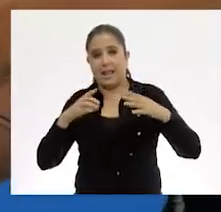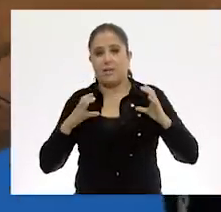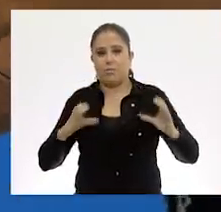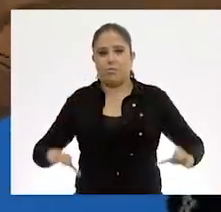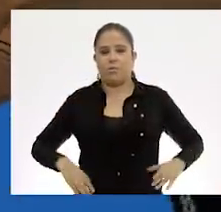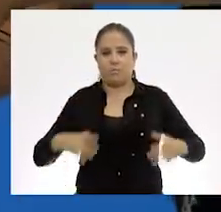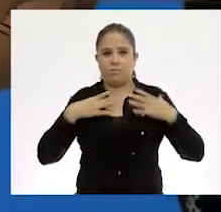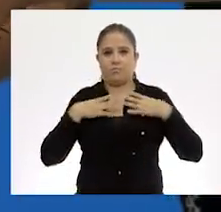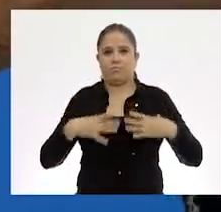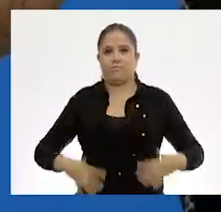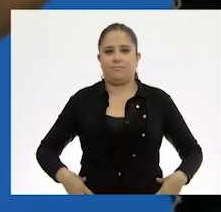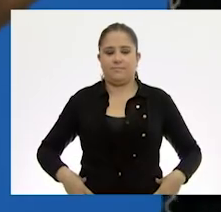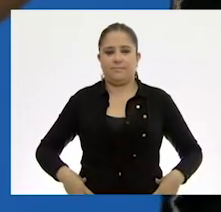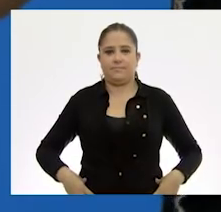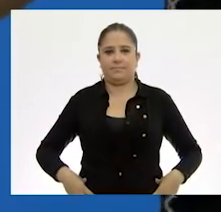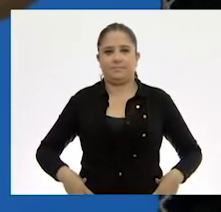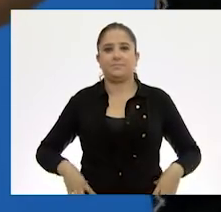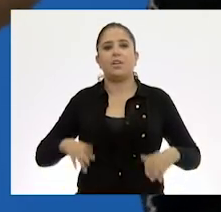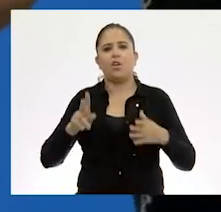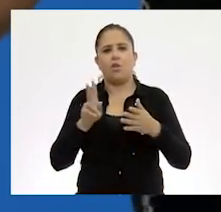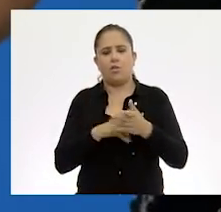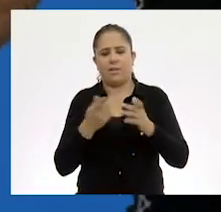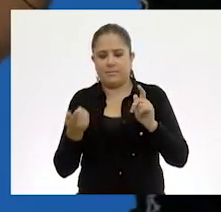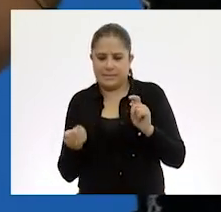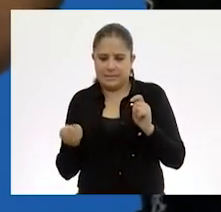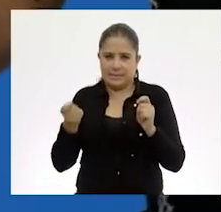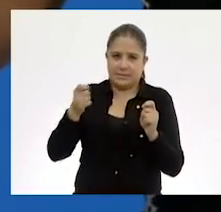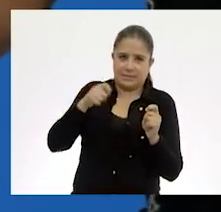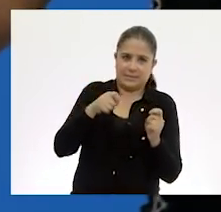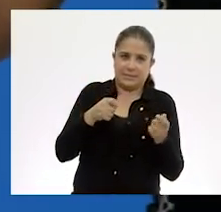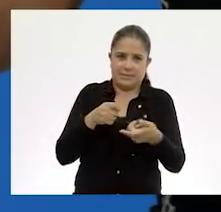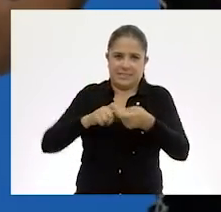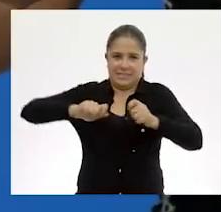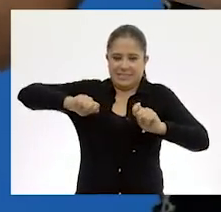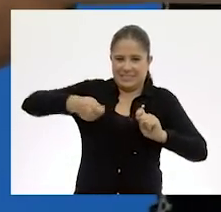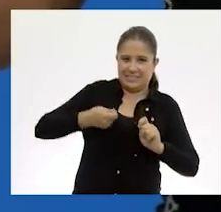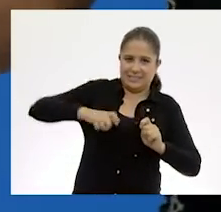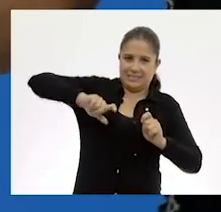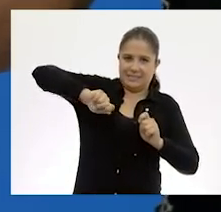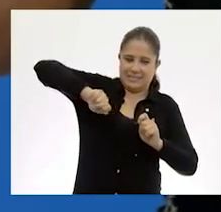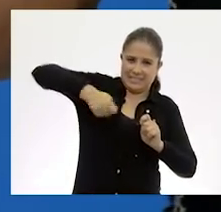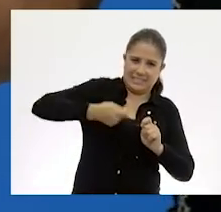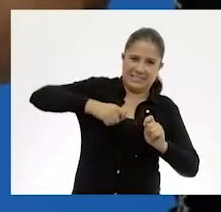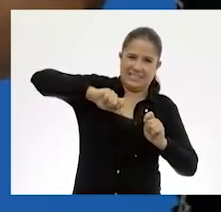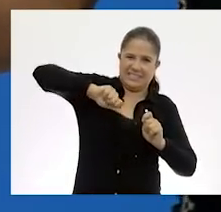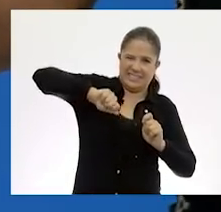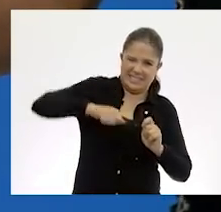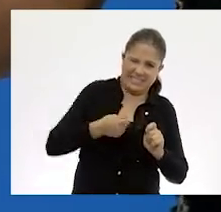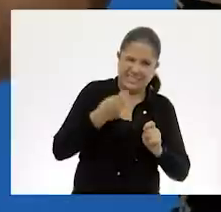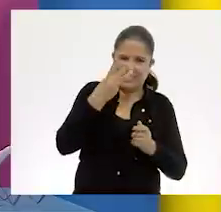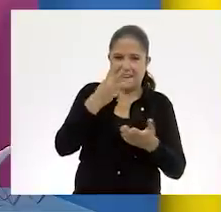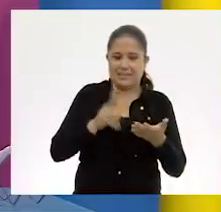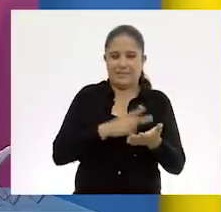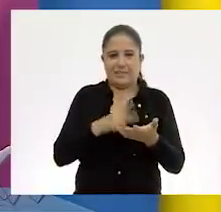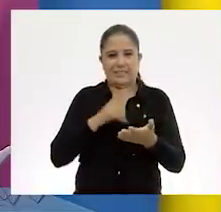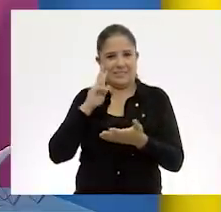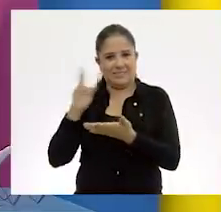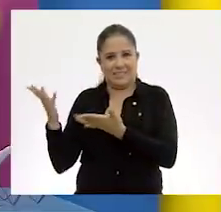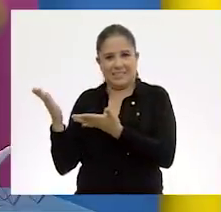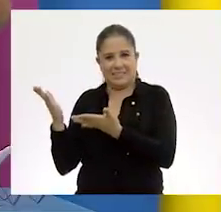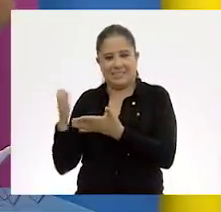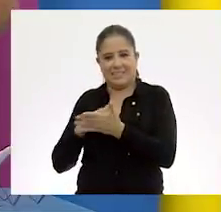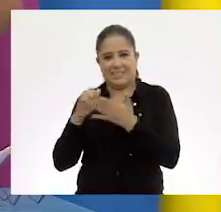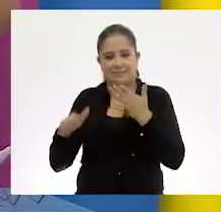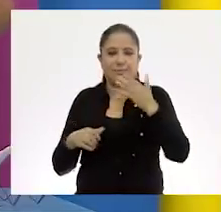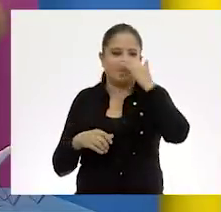pequeño alebrije. Y volvemos a hacer un entrenzado. Una, dos, tres veces. Si es